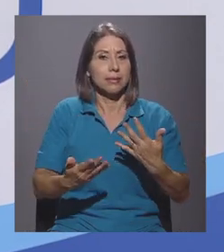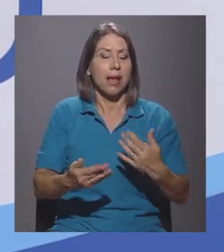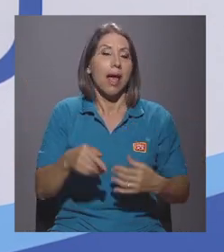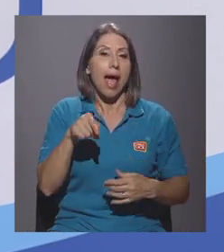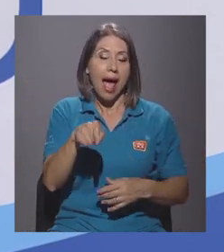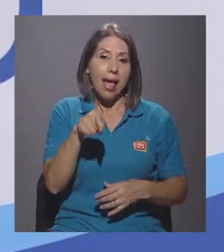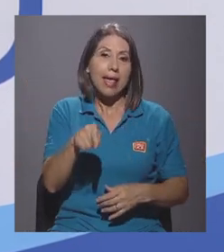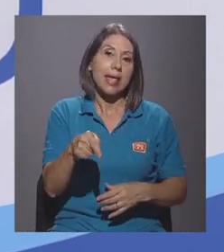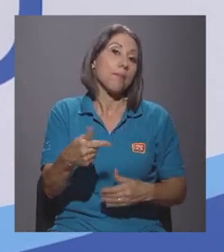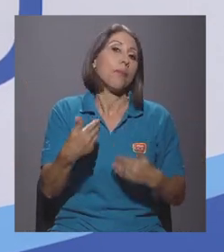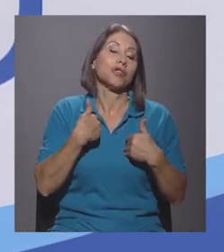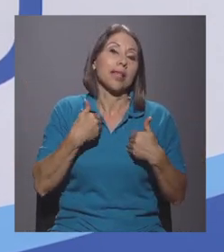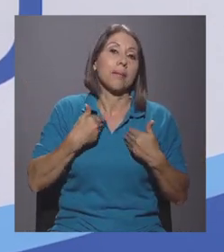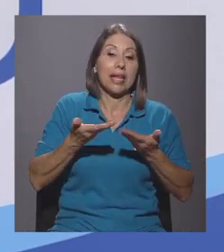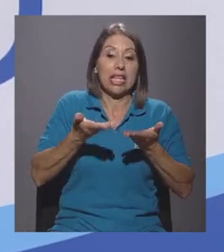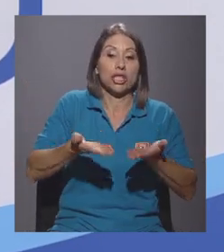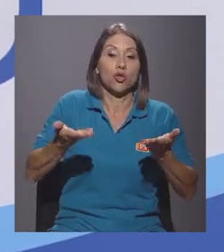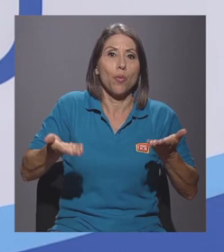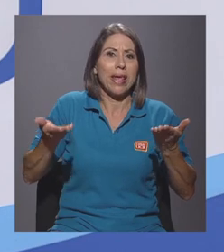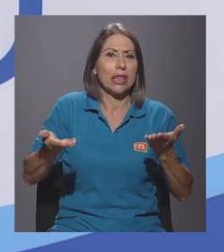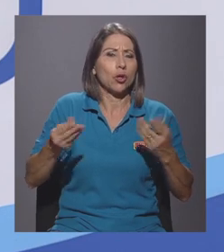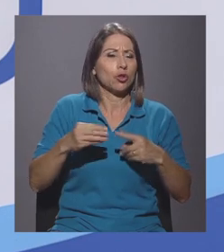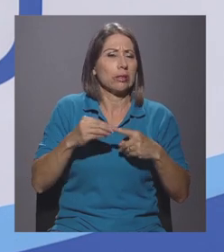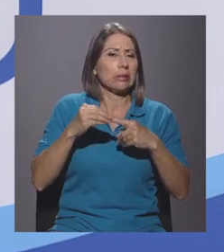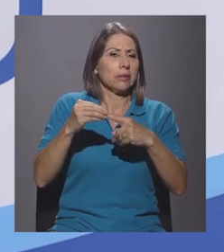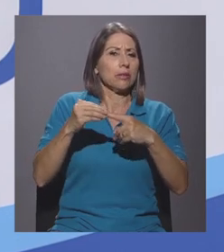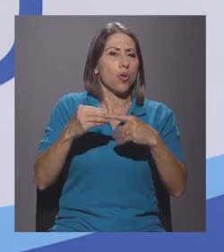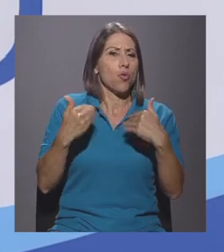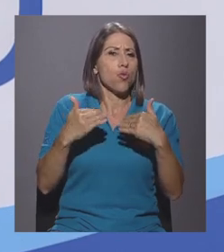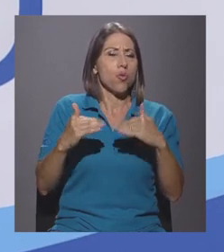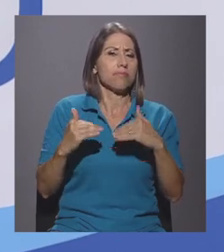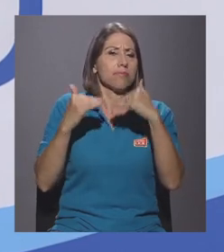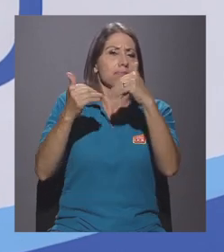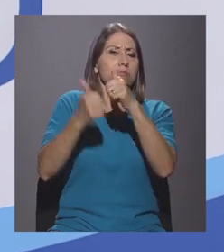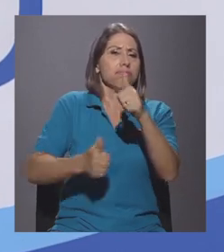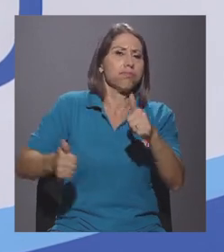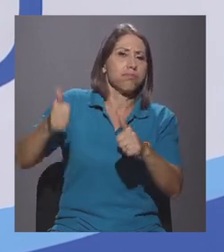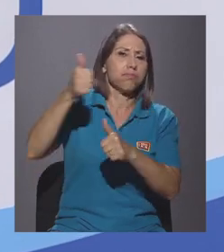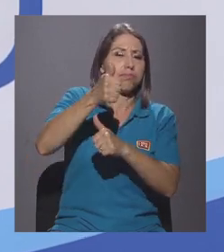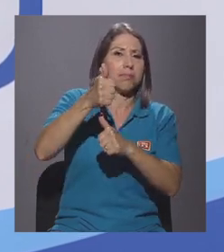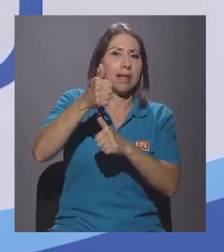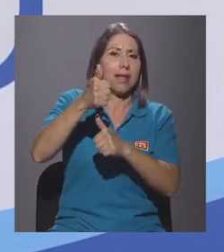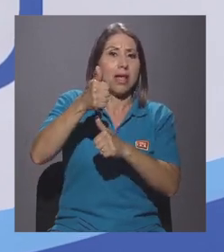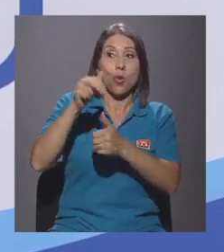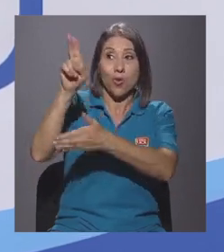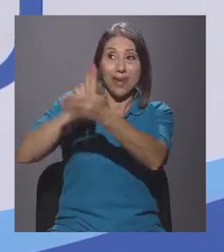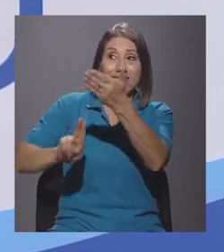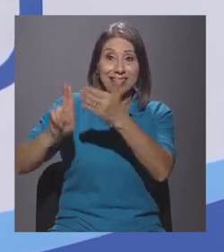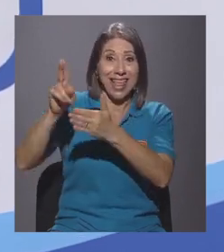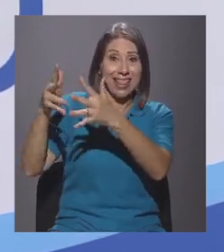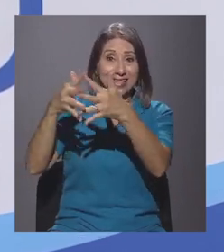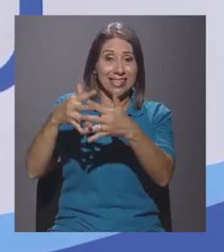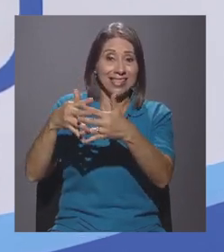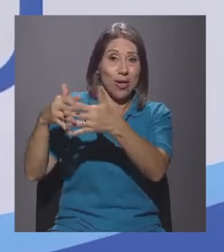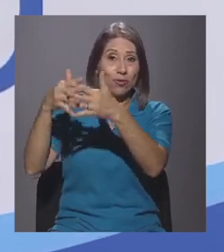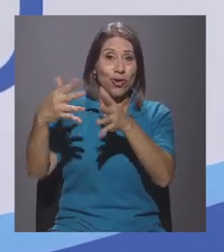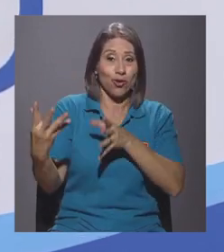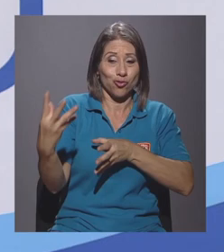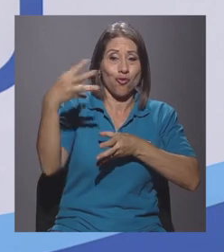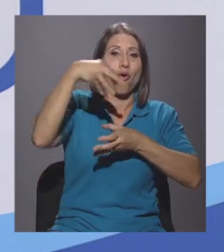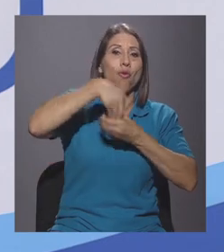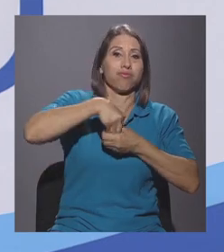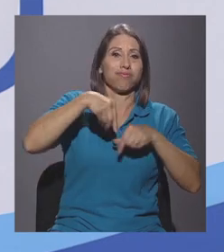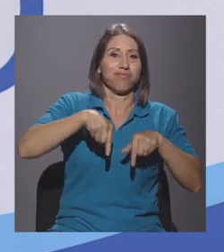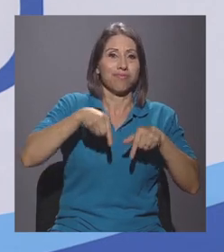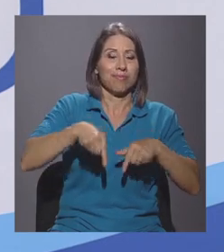tener instrumentos de alta precisión involucrando a universidades de Estados Unidos. Y, de hecho, ya